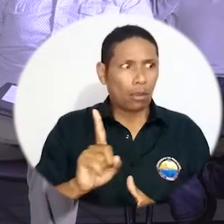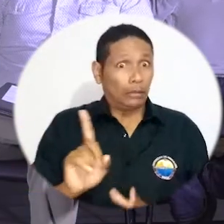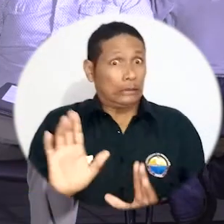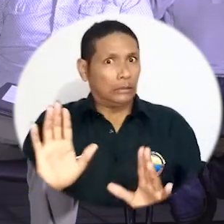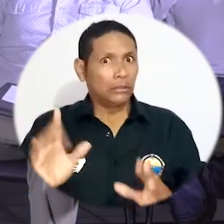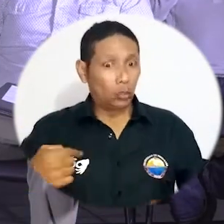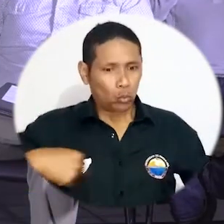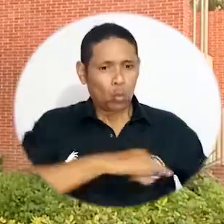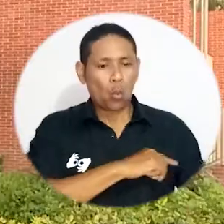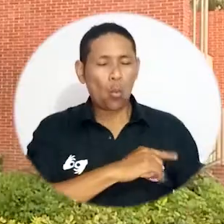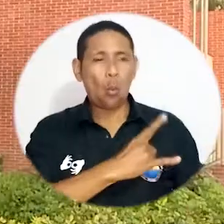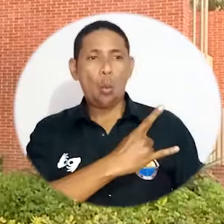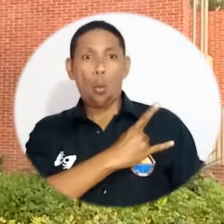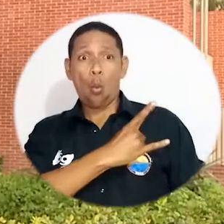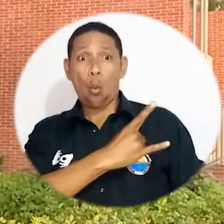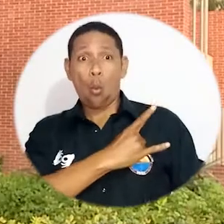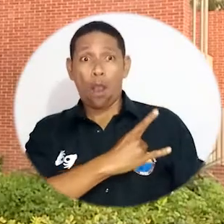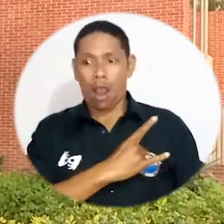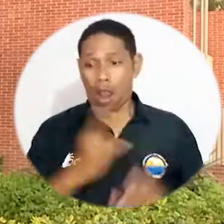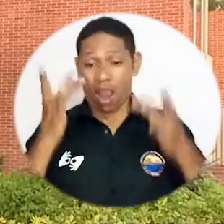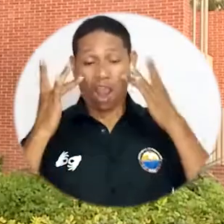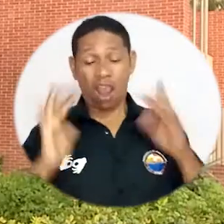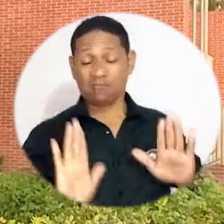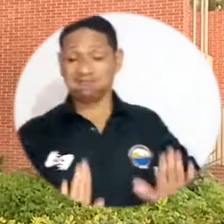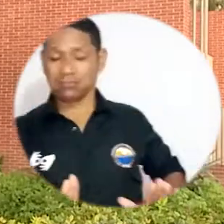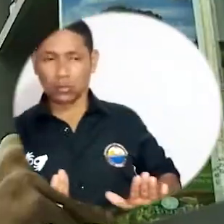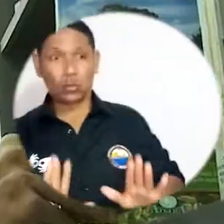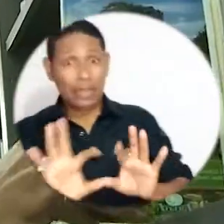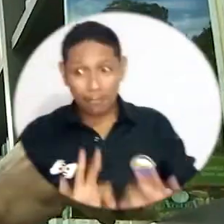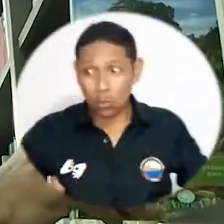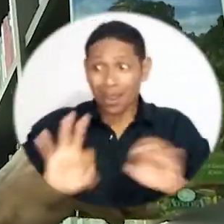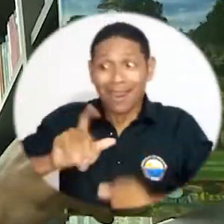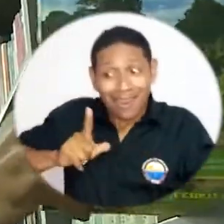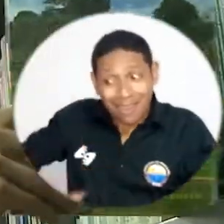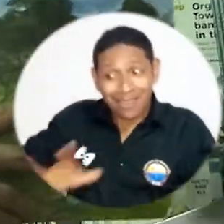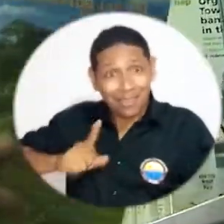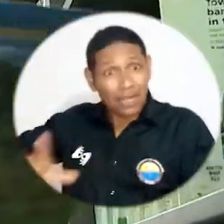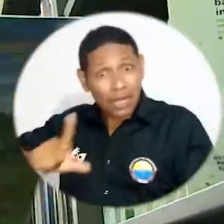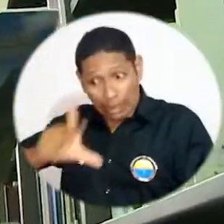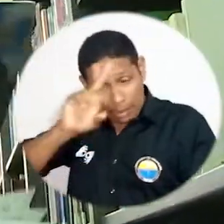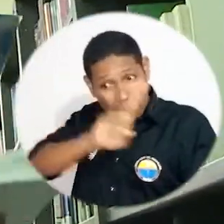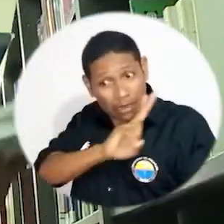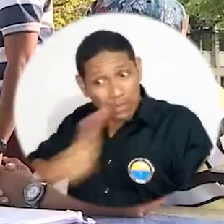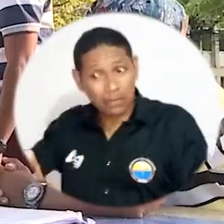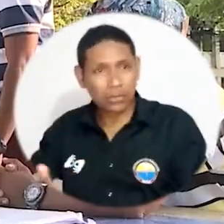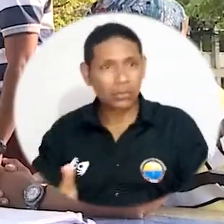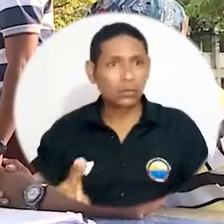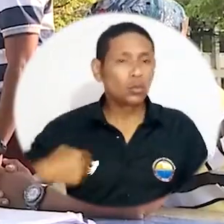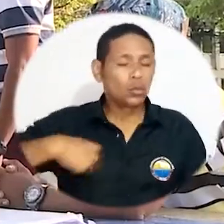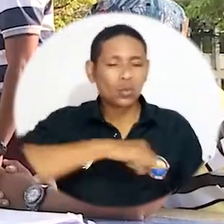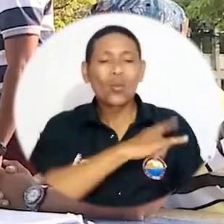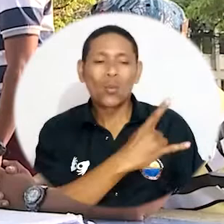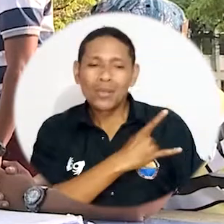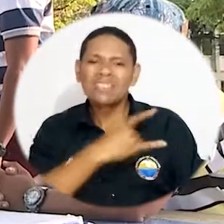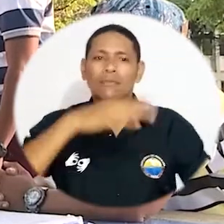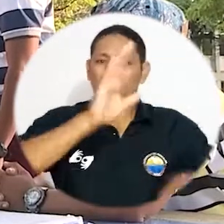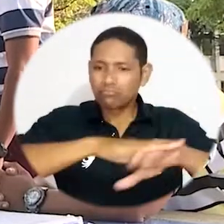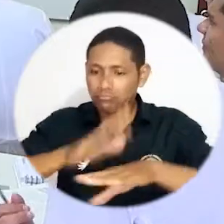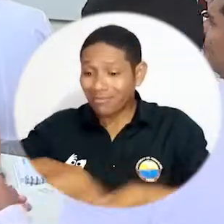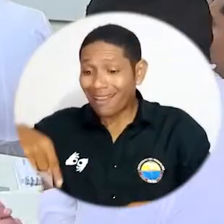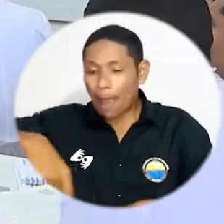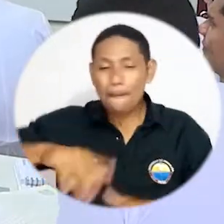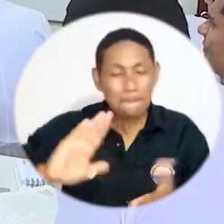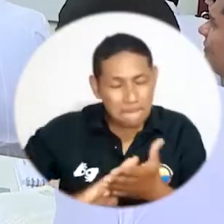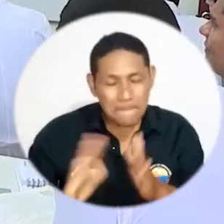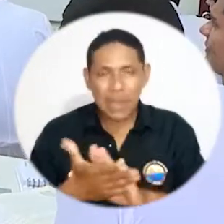las universidades estemos investidas de cierta inmunidad. No, es que la sociedad tiene que respetar a sus líderes. Y esa es una premisa porque las universidades siempre hemos dicho que